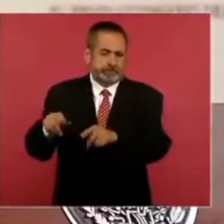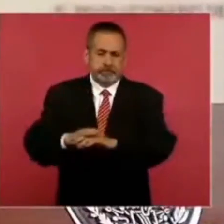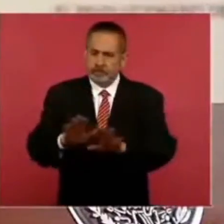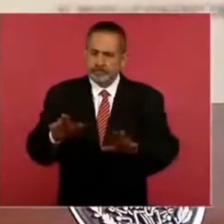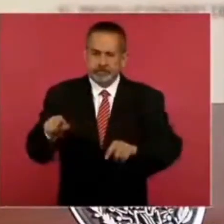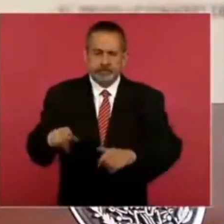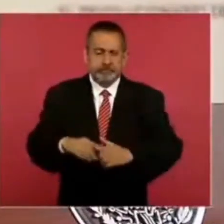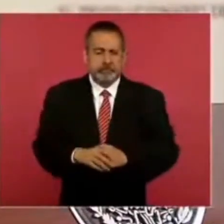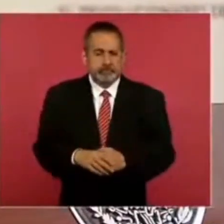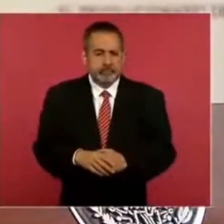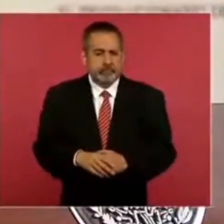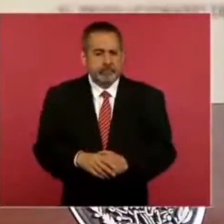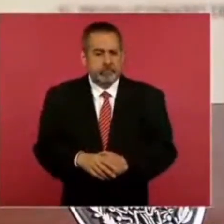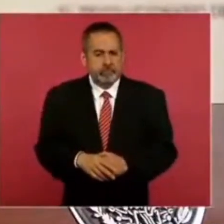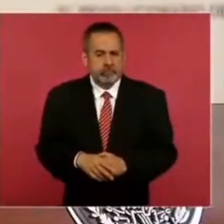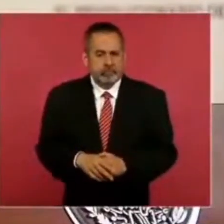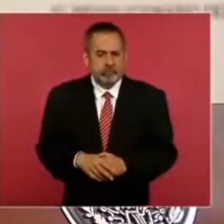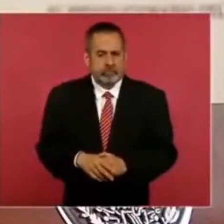Ya creo que